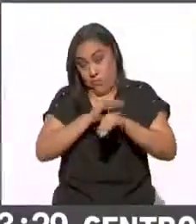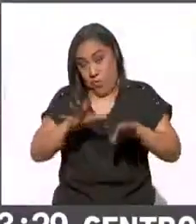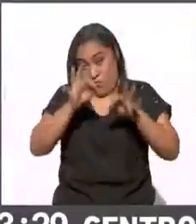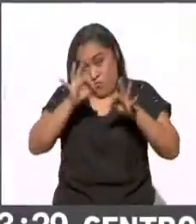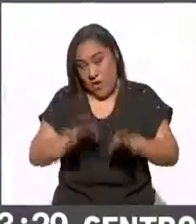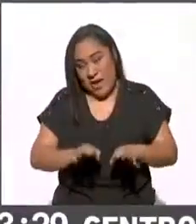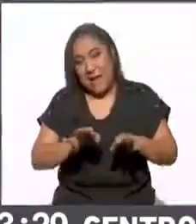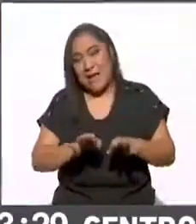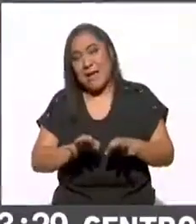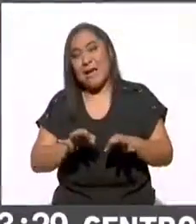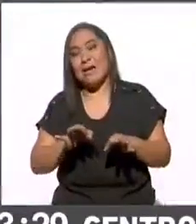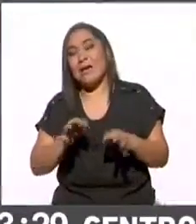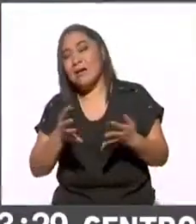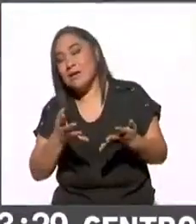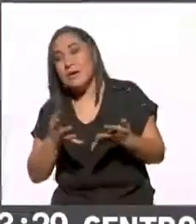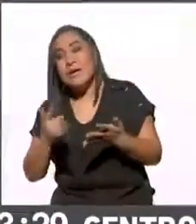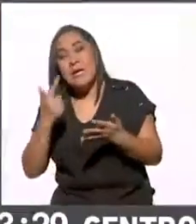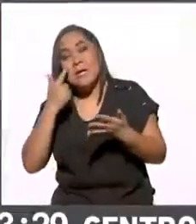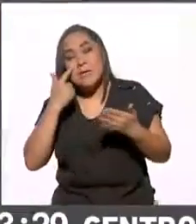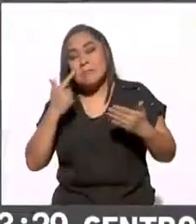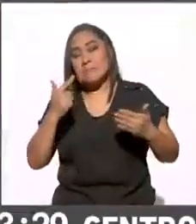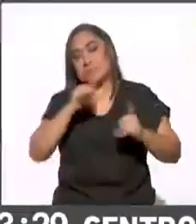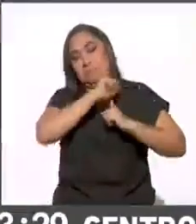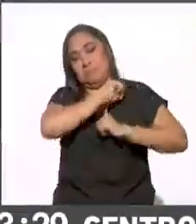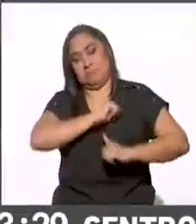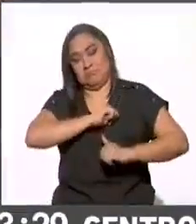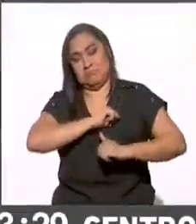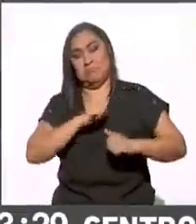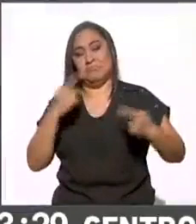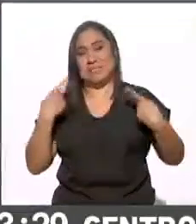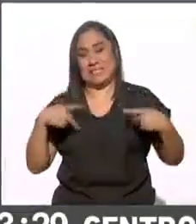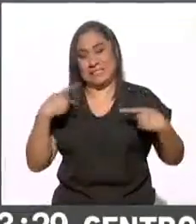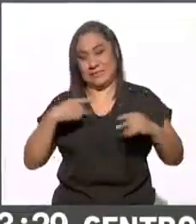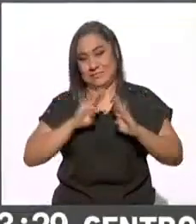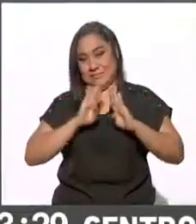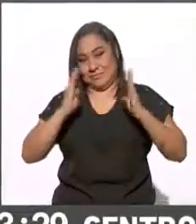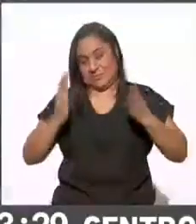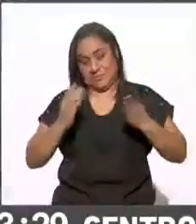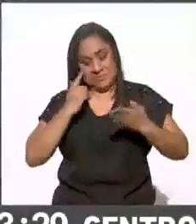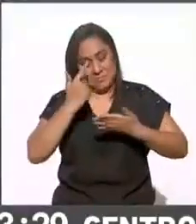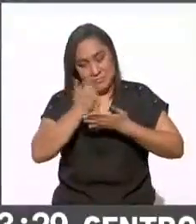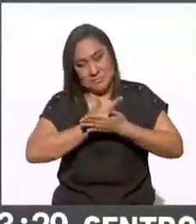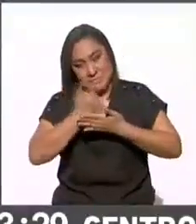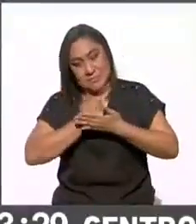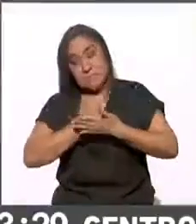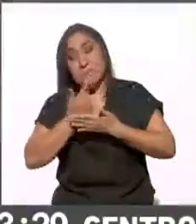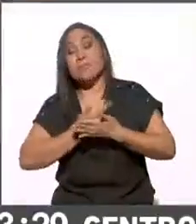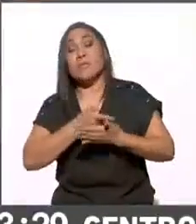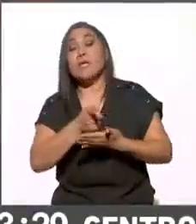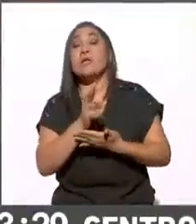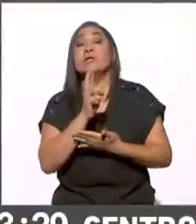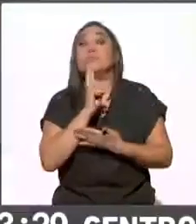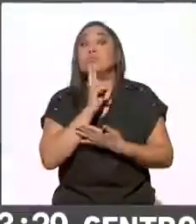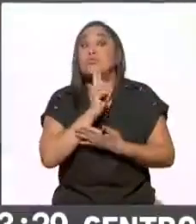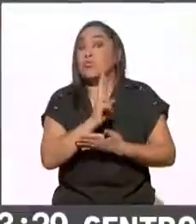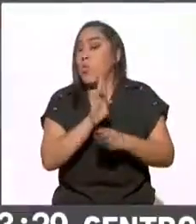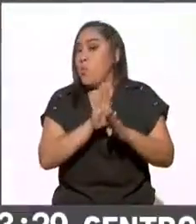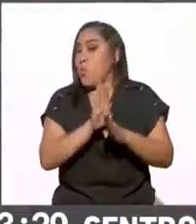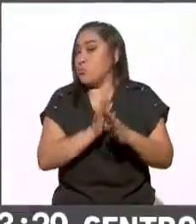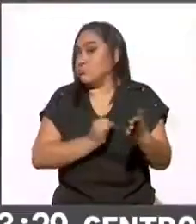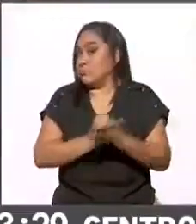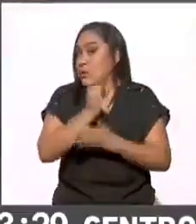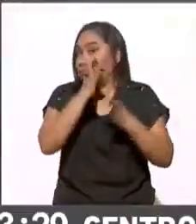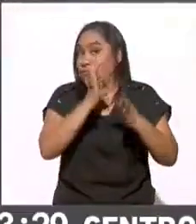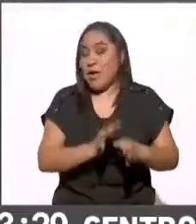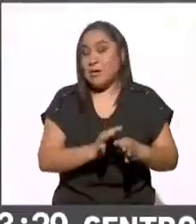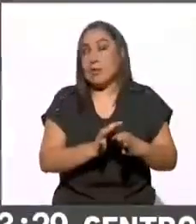sábanas, digamos, que van llenando los funcionarios de casilla, no necesariamente es el resultado oficial final que tendremos